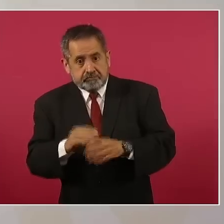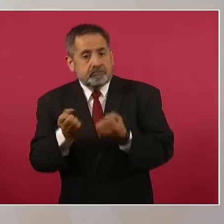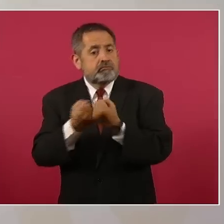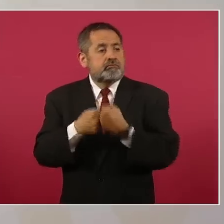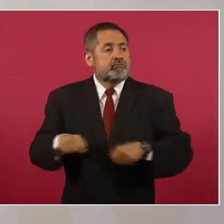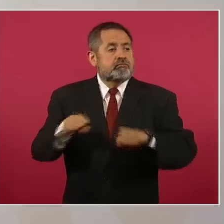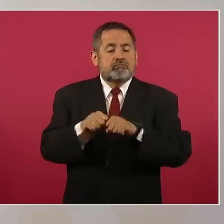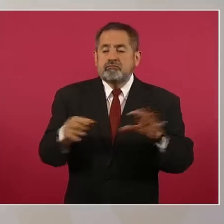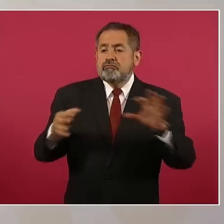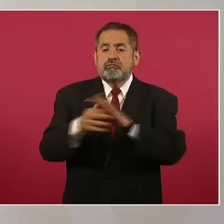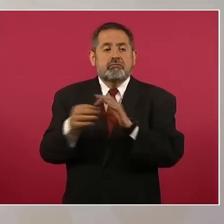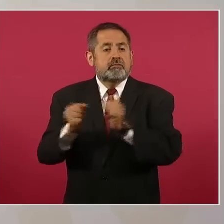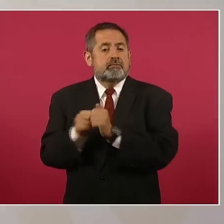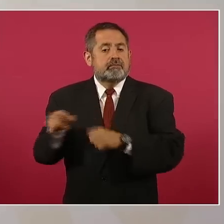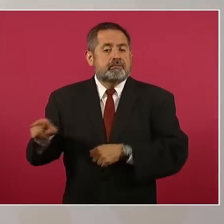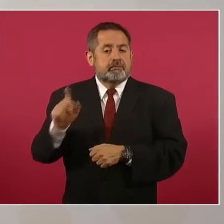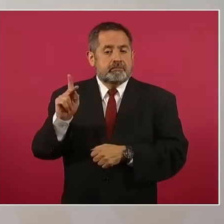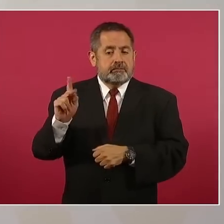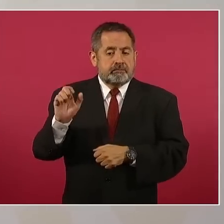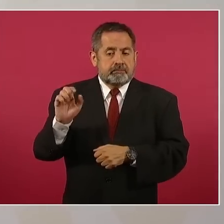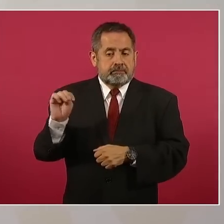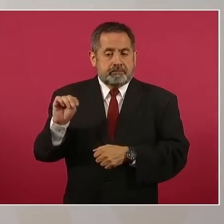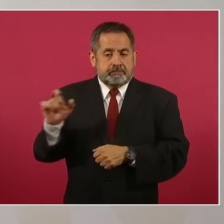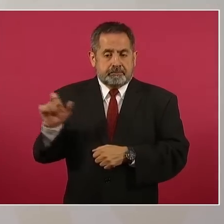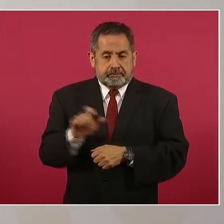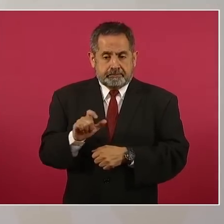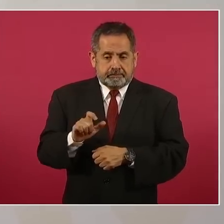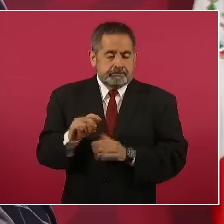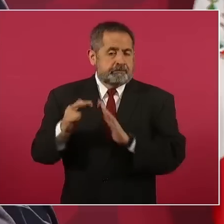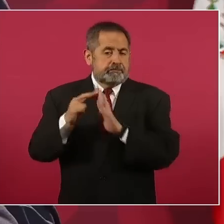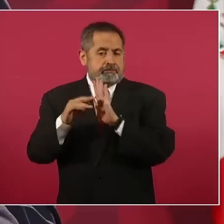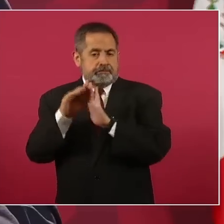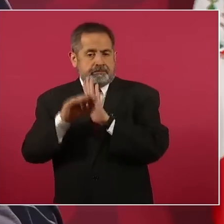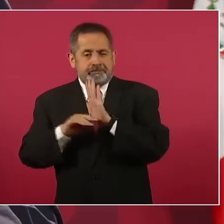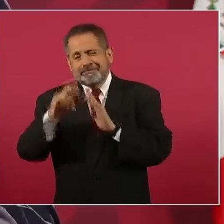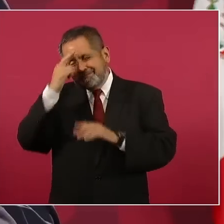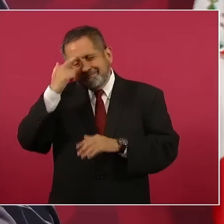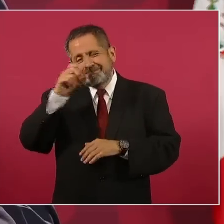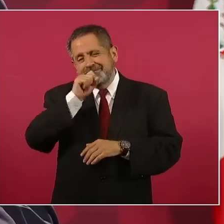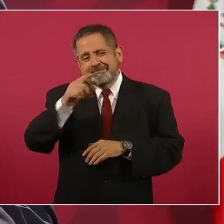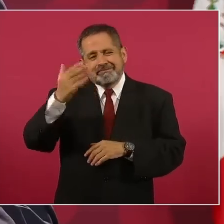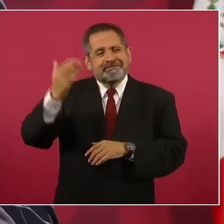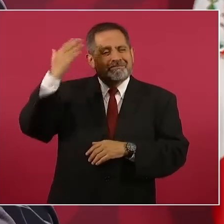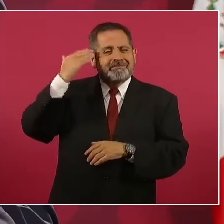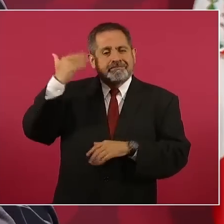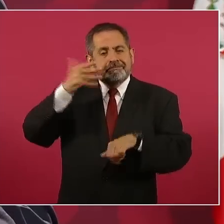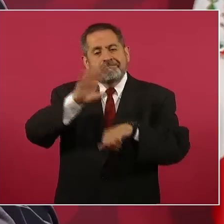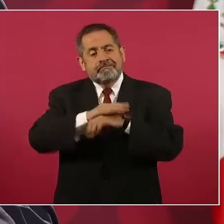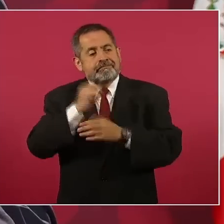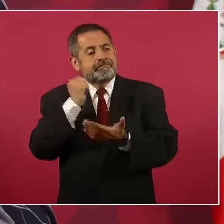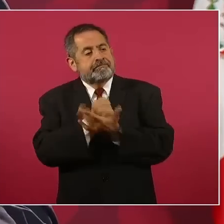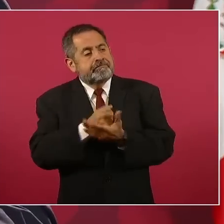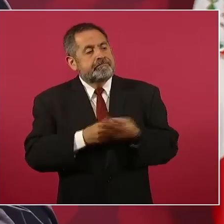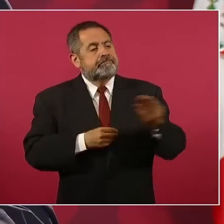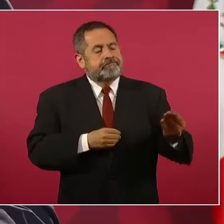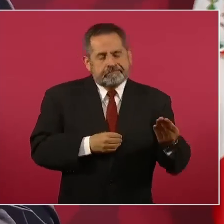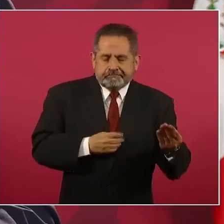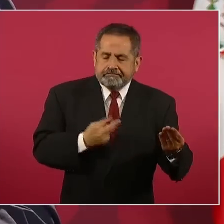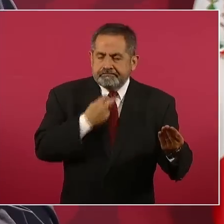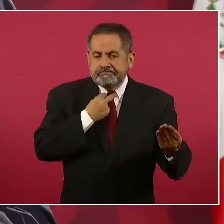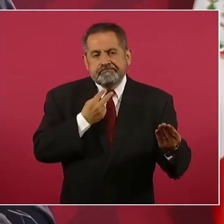con Pemex, de acuerdo a las concesiones que se otorgaron cuando la reforma energética.